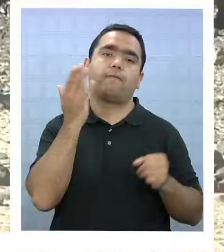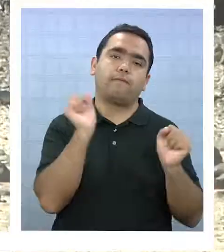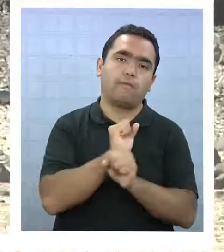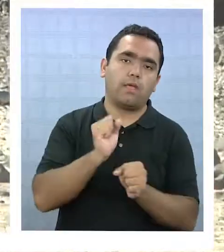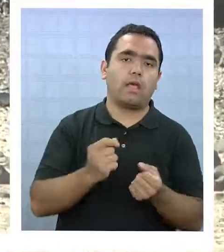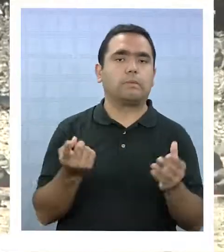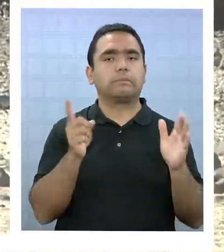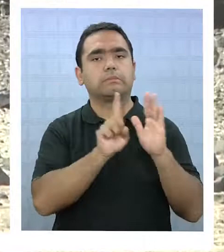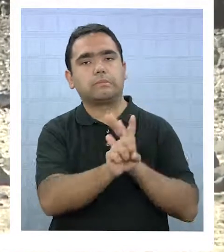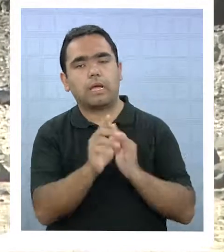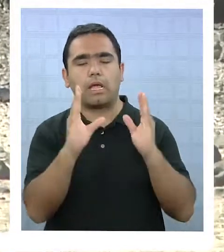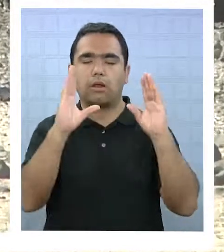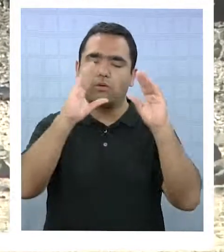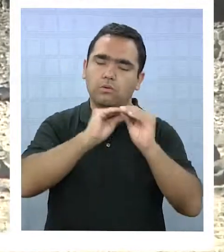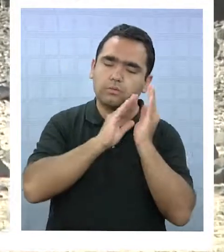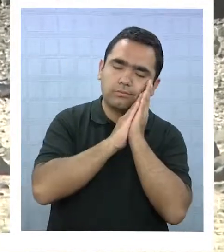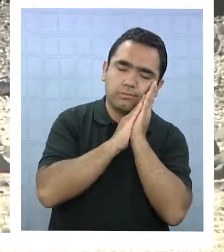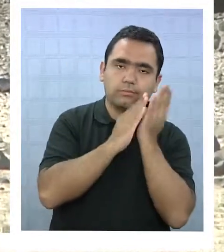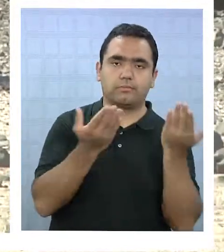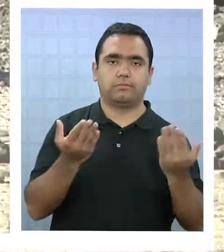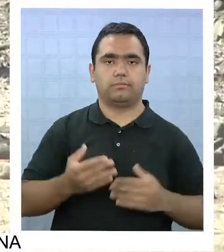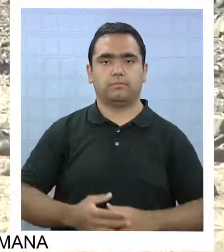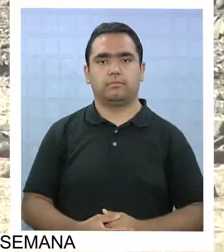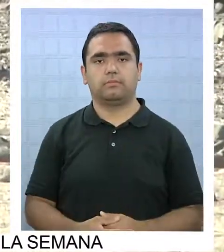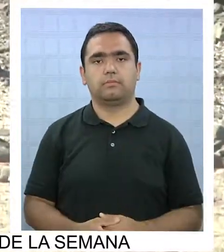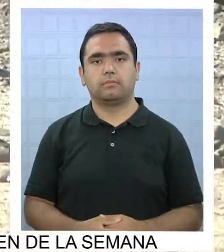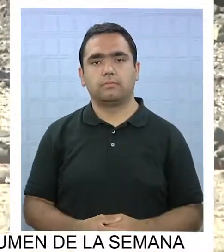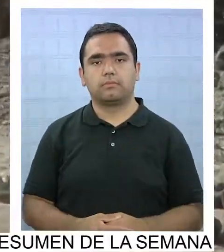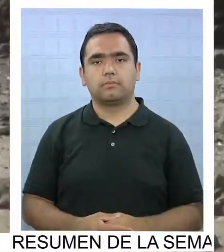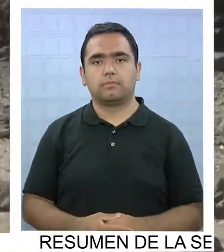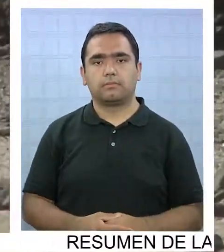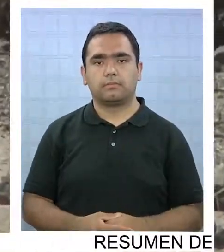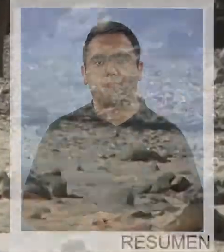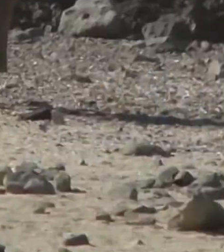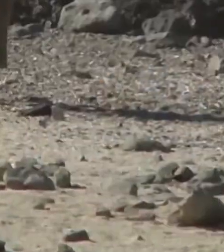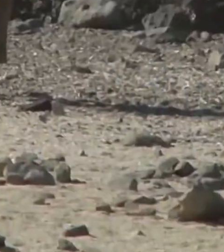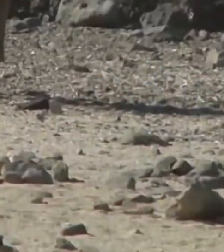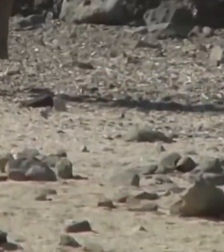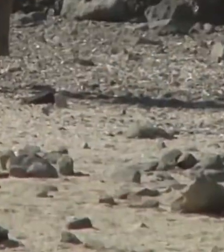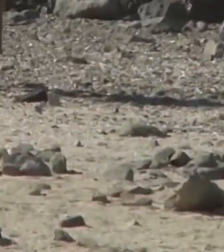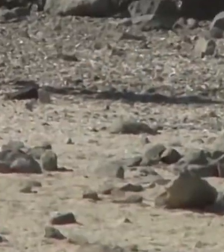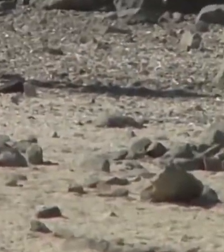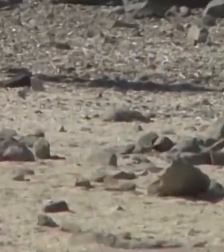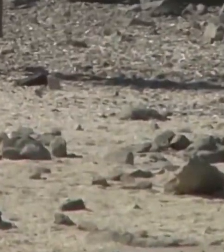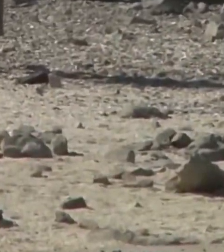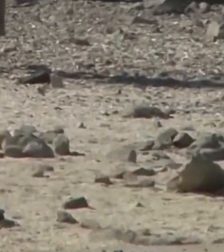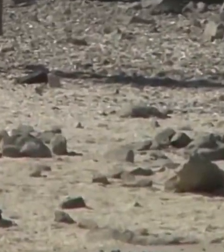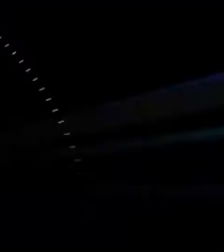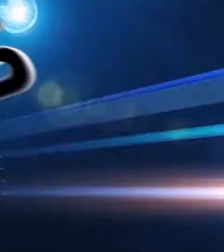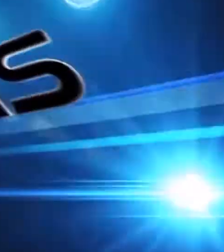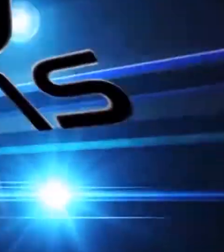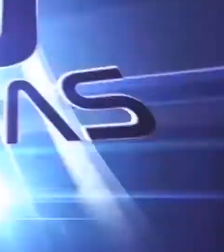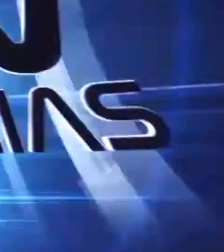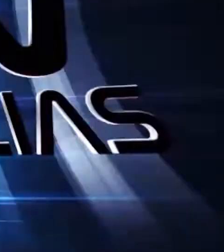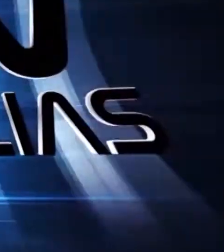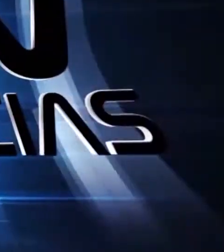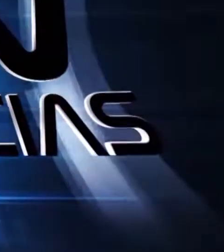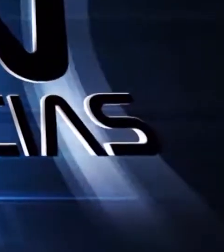durante el periodo de invierno. Claro, digo, nosotros estamos en el hogar de Cristo, pero también estamos viendo ese problema, ese... ¡Gracias!